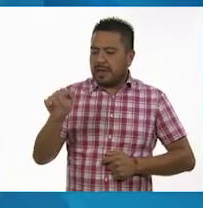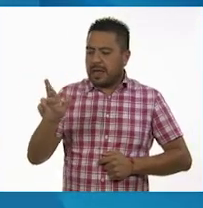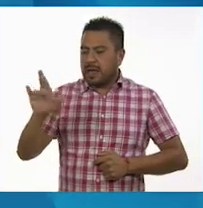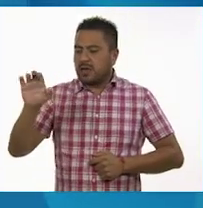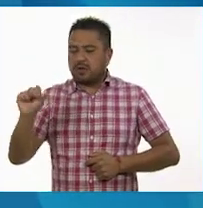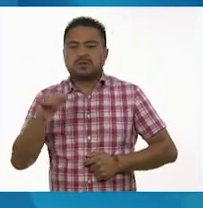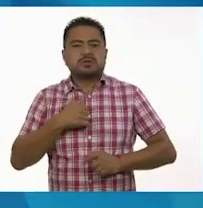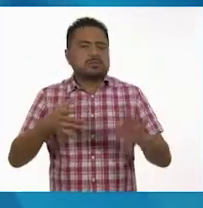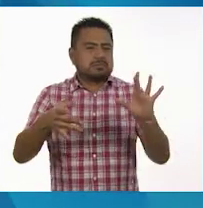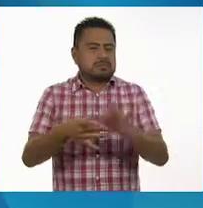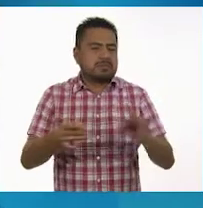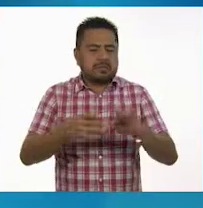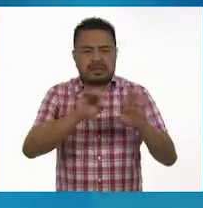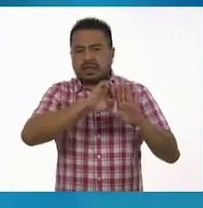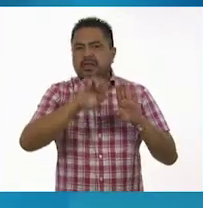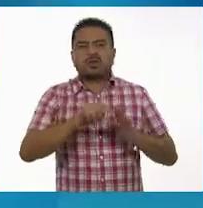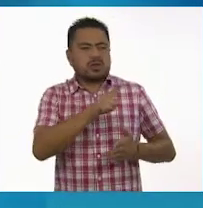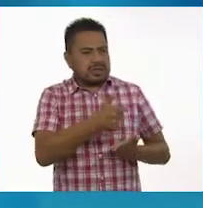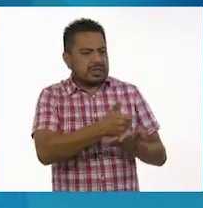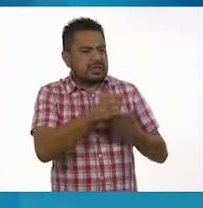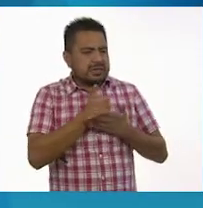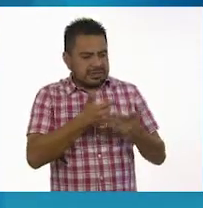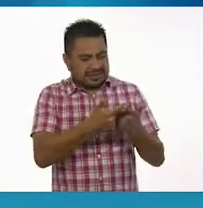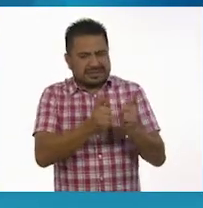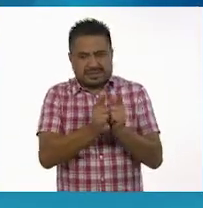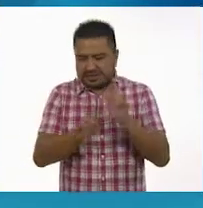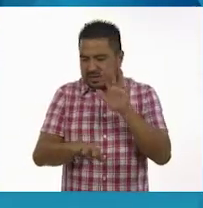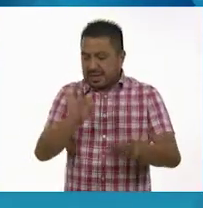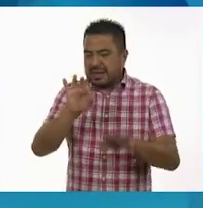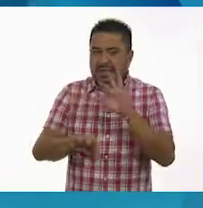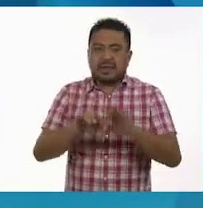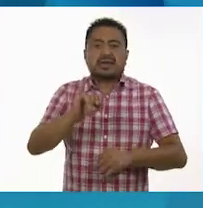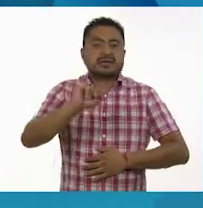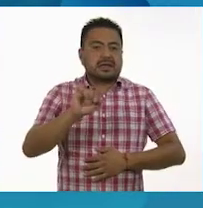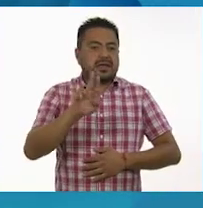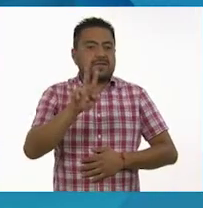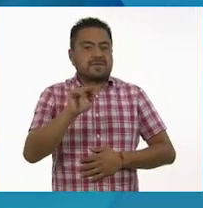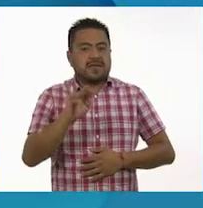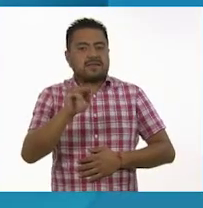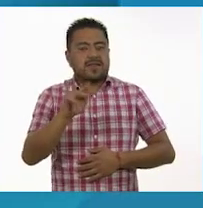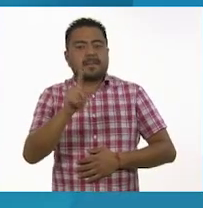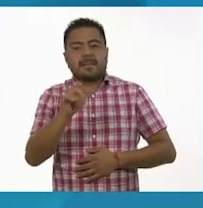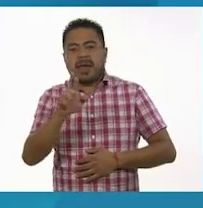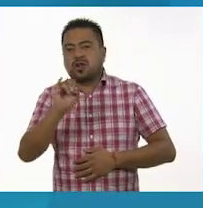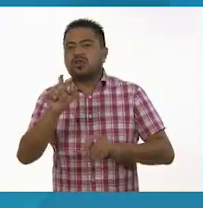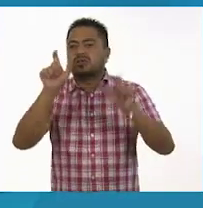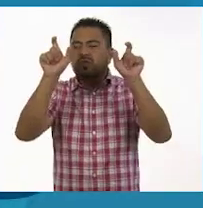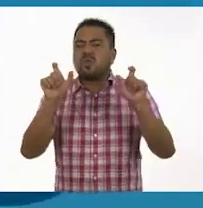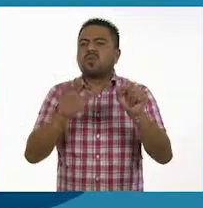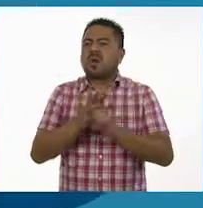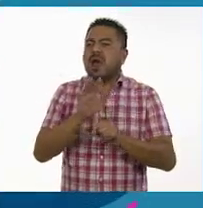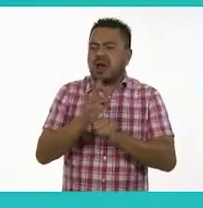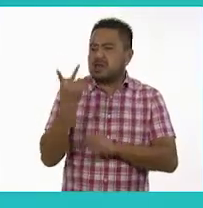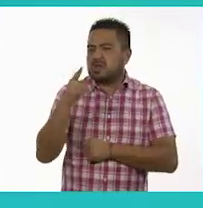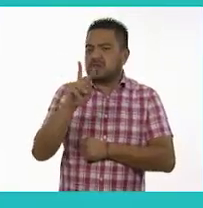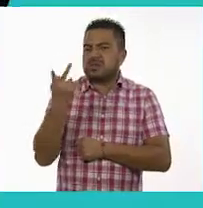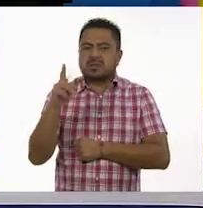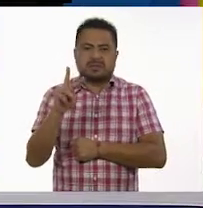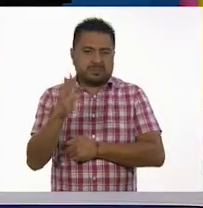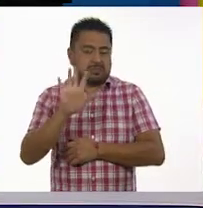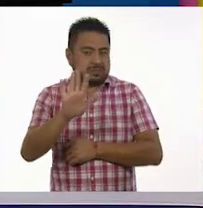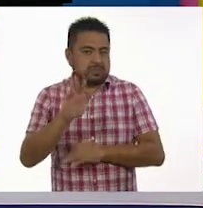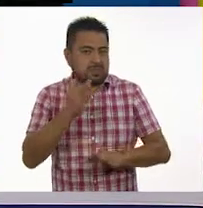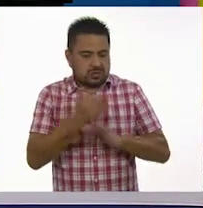unos ejemplos y tú me vas a ayudar a clasificarlos si es vivíparos u ovíparos. Muy bien, maestra. Empezamos